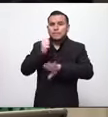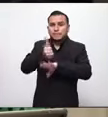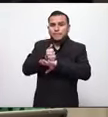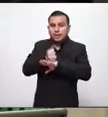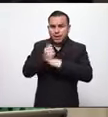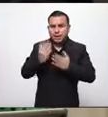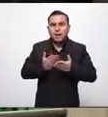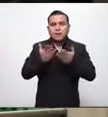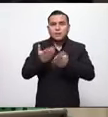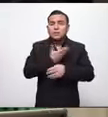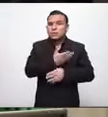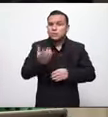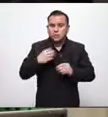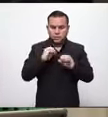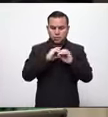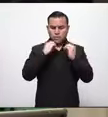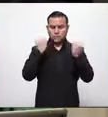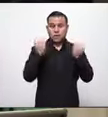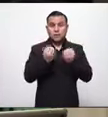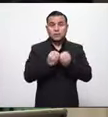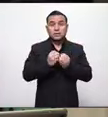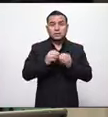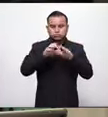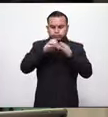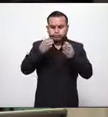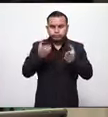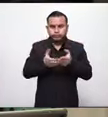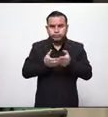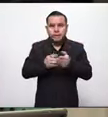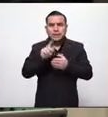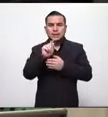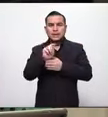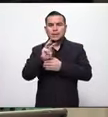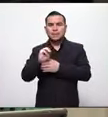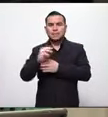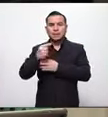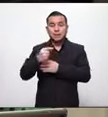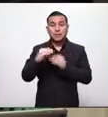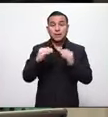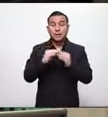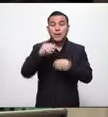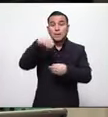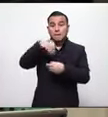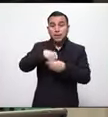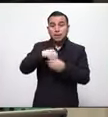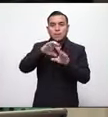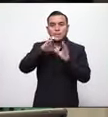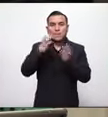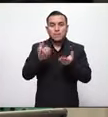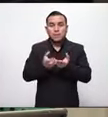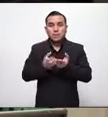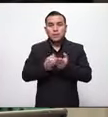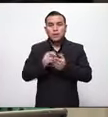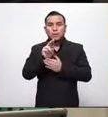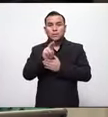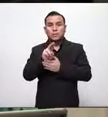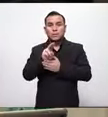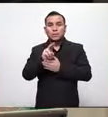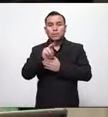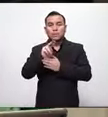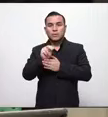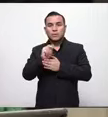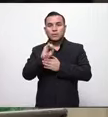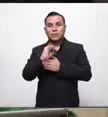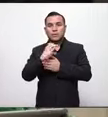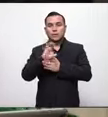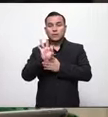a organismos internacionales como el PNUD el Banco Mundial UNICEF que entre